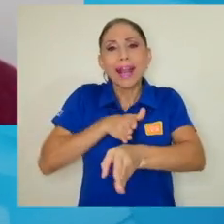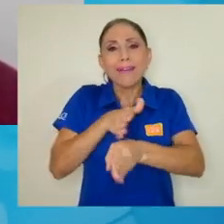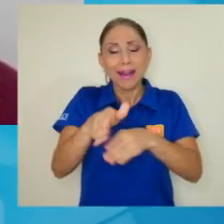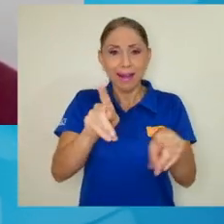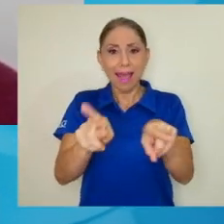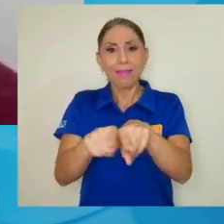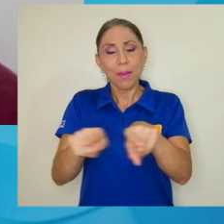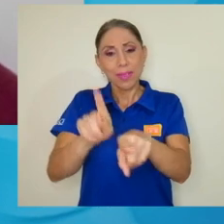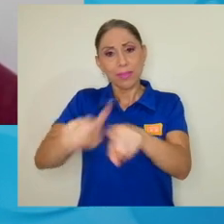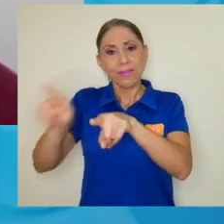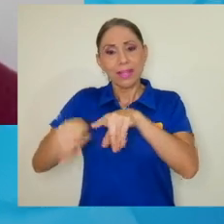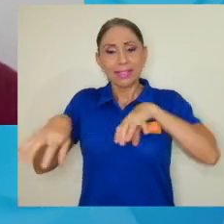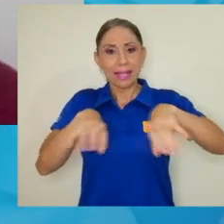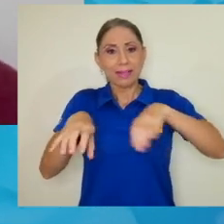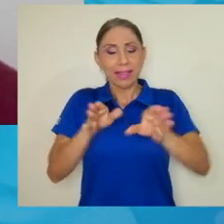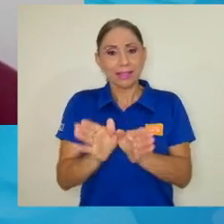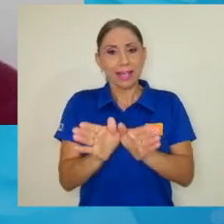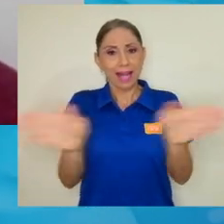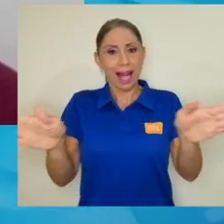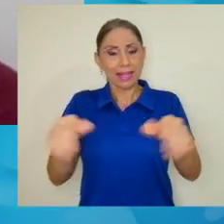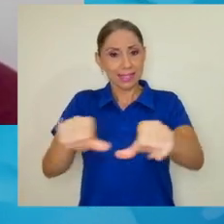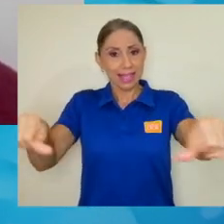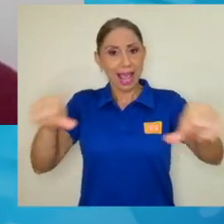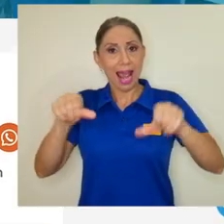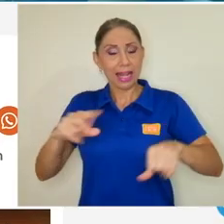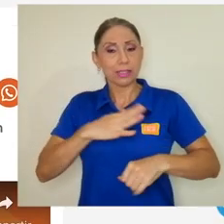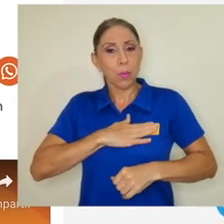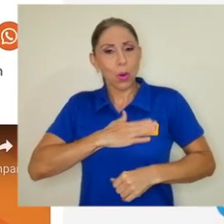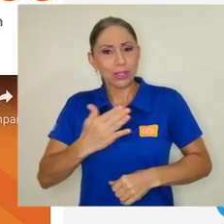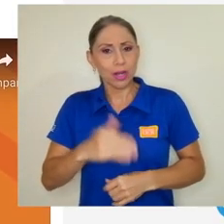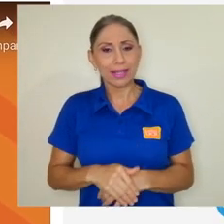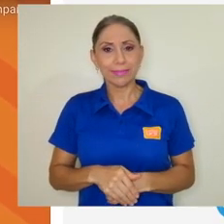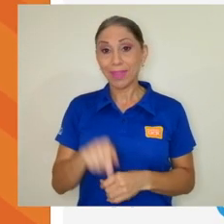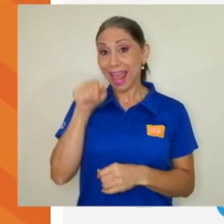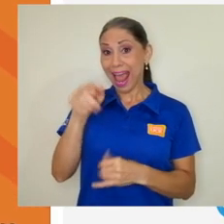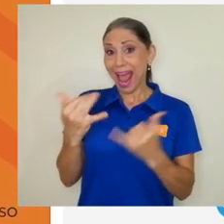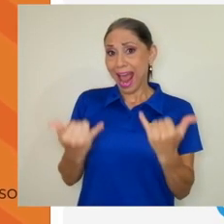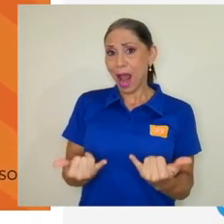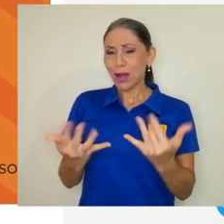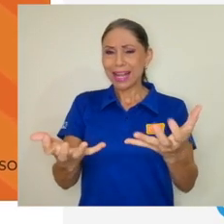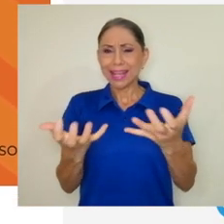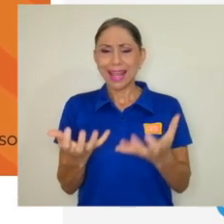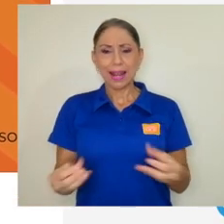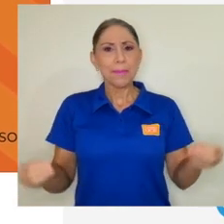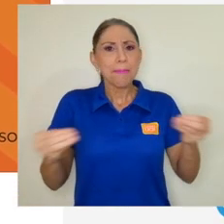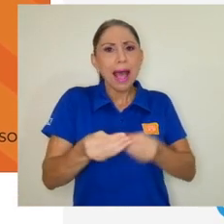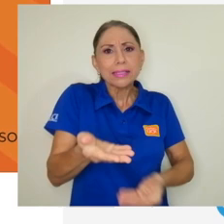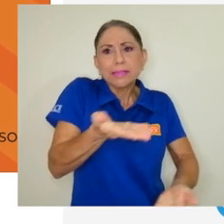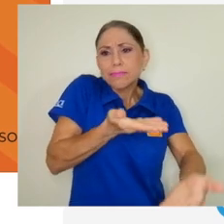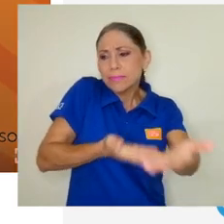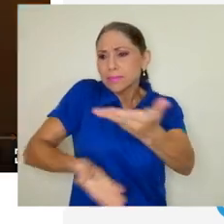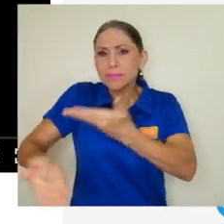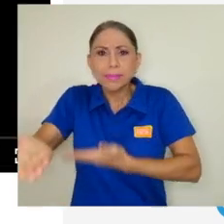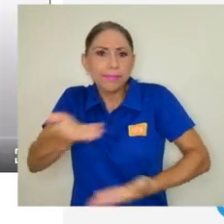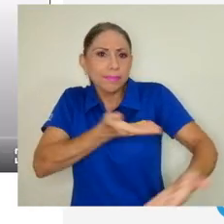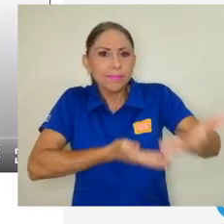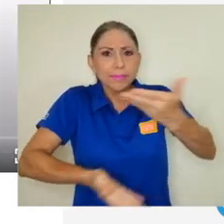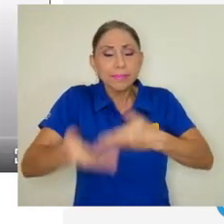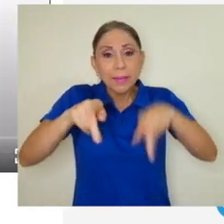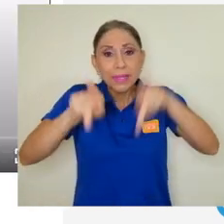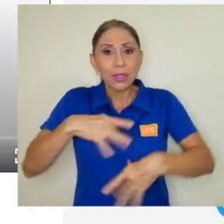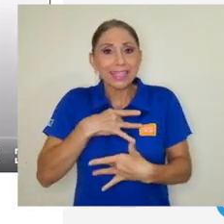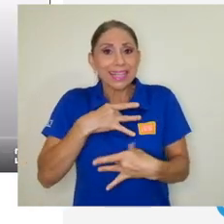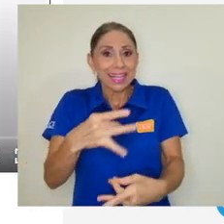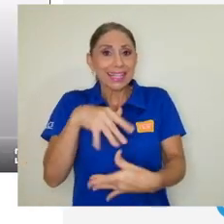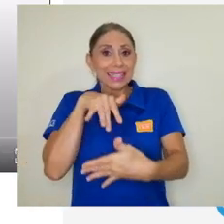como a las actividades generales de áreas educacionales. Esta edición busca brindar un espacio más interactivo entre los interesados en